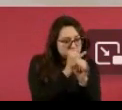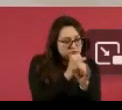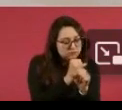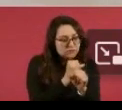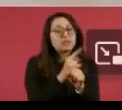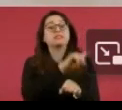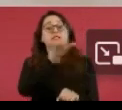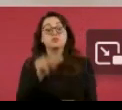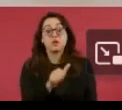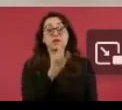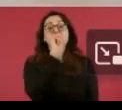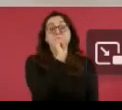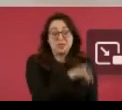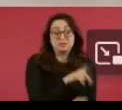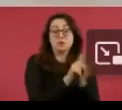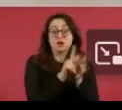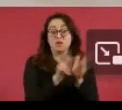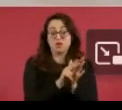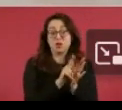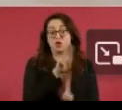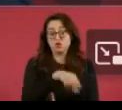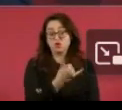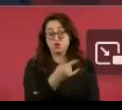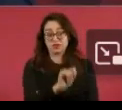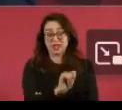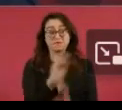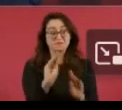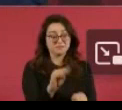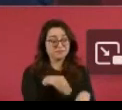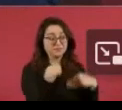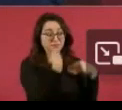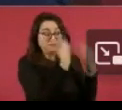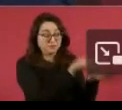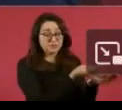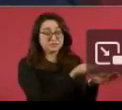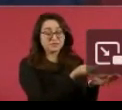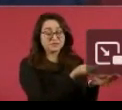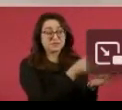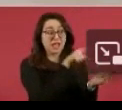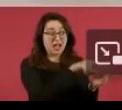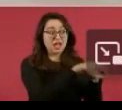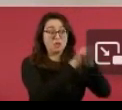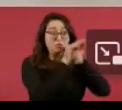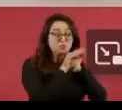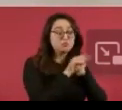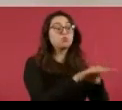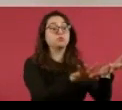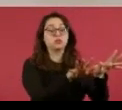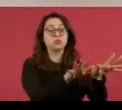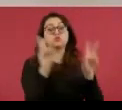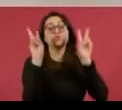de supuesta información de Estado y Seguridad Nacional, pues